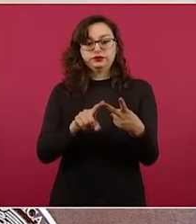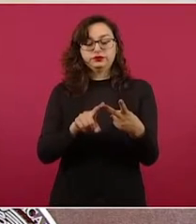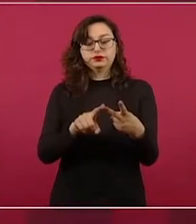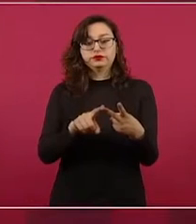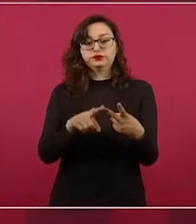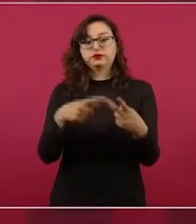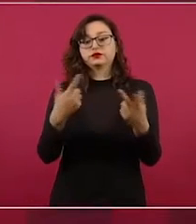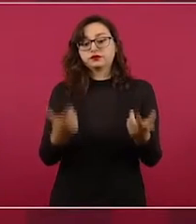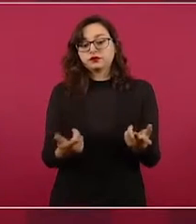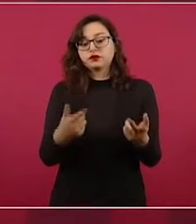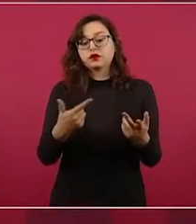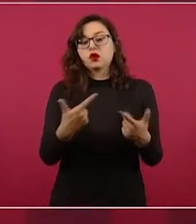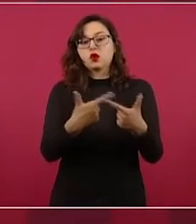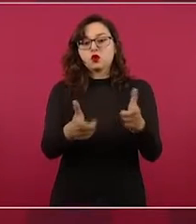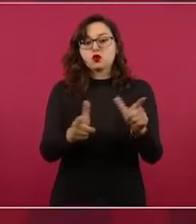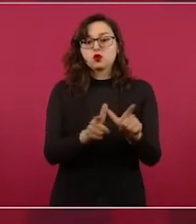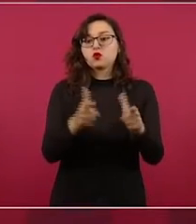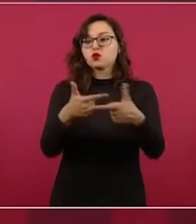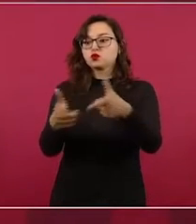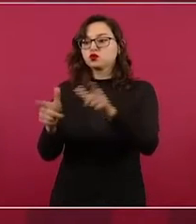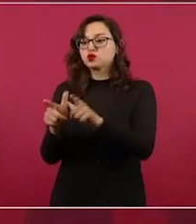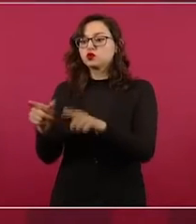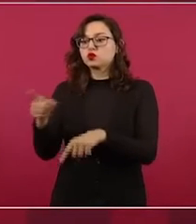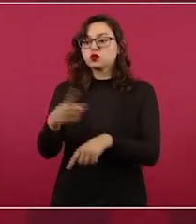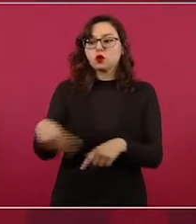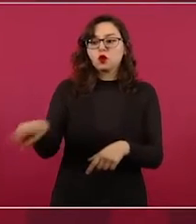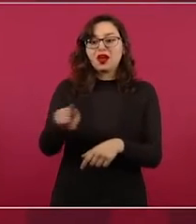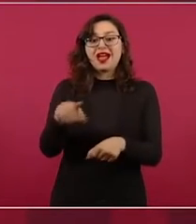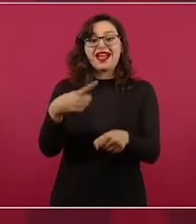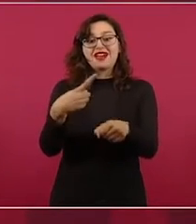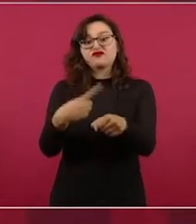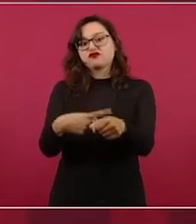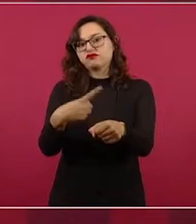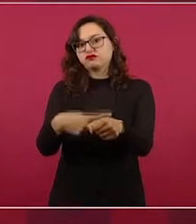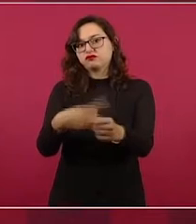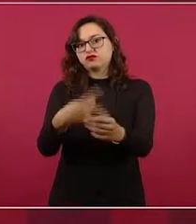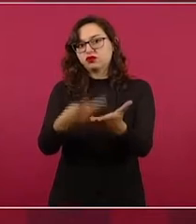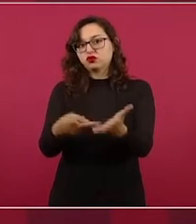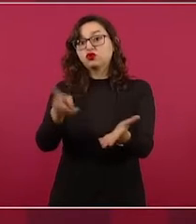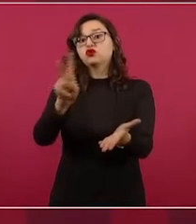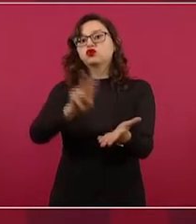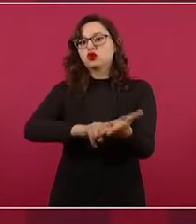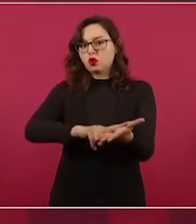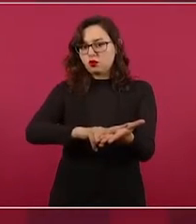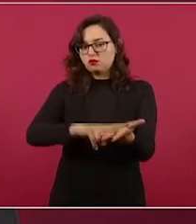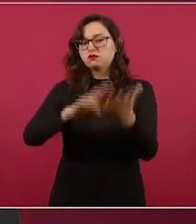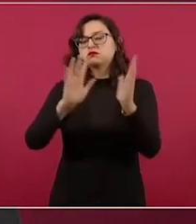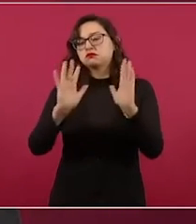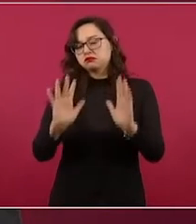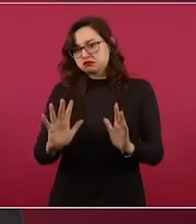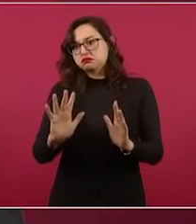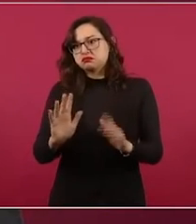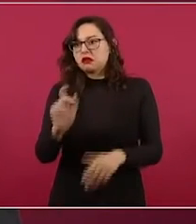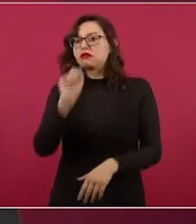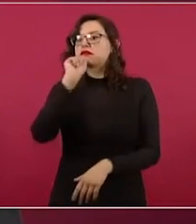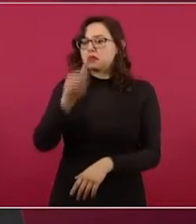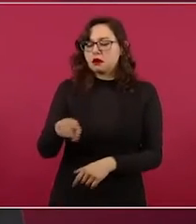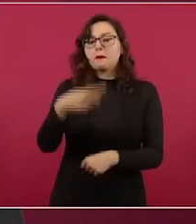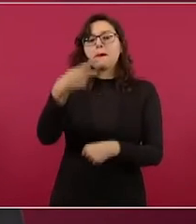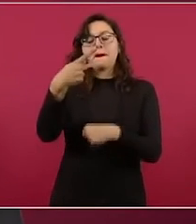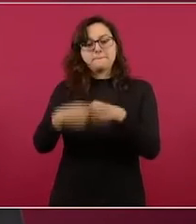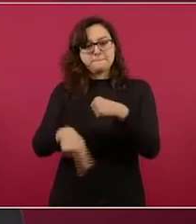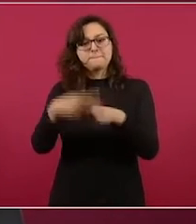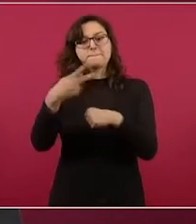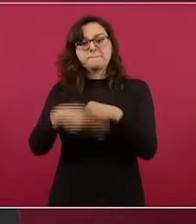a grupos de la población que son de mayor riesgo o mayor vulnerabilidad, ya sea por condiciones físicas o